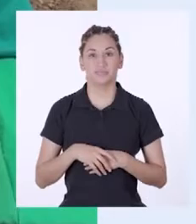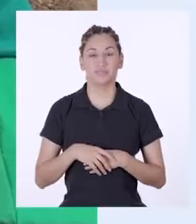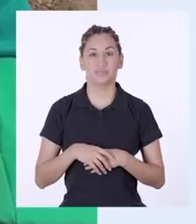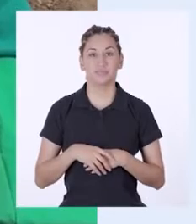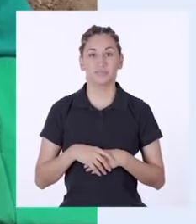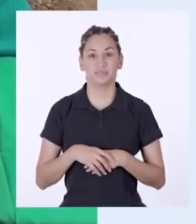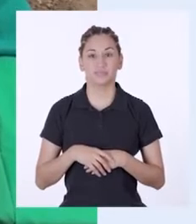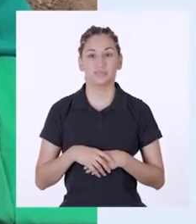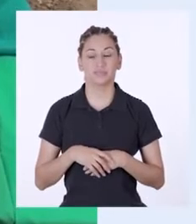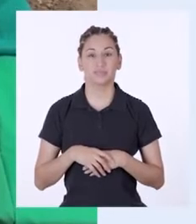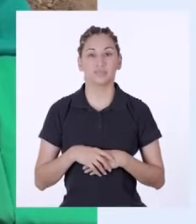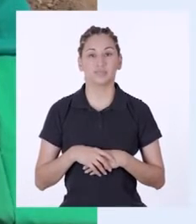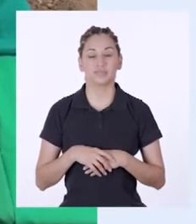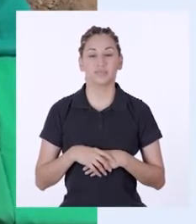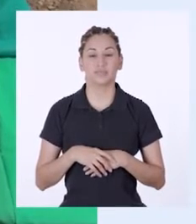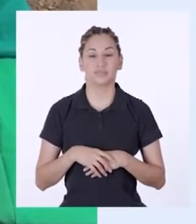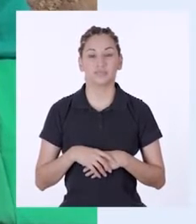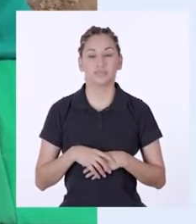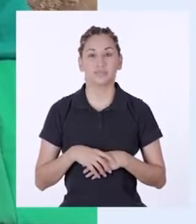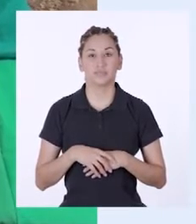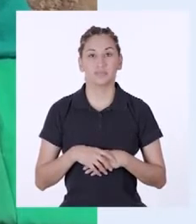Tenemos nuestra primera capita.